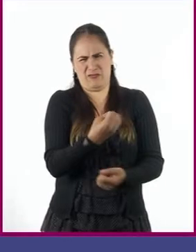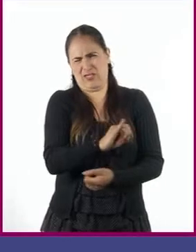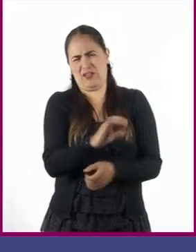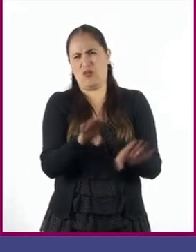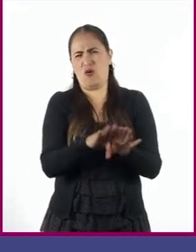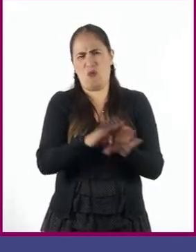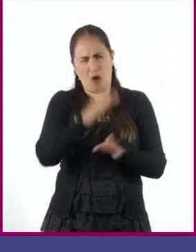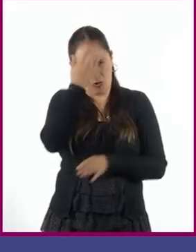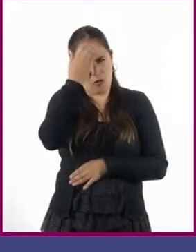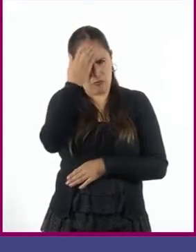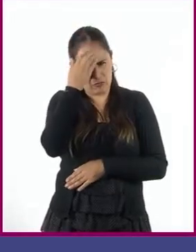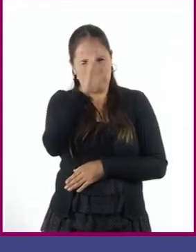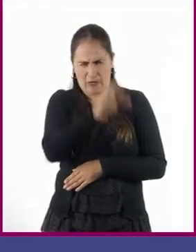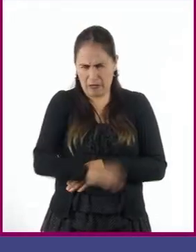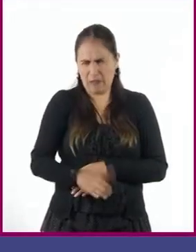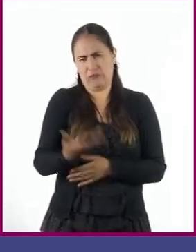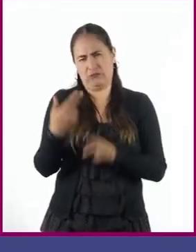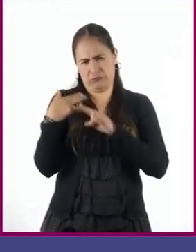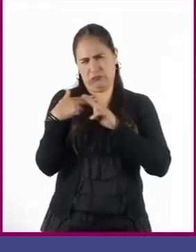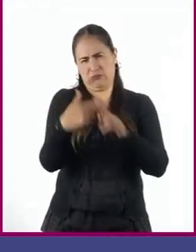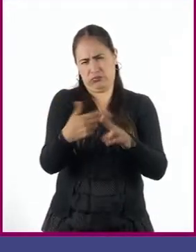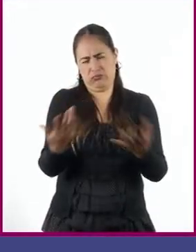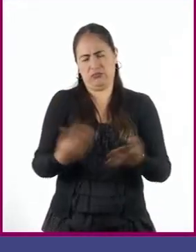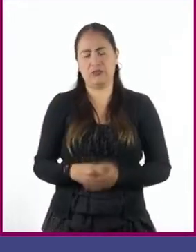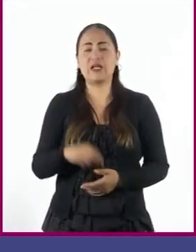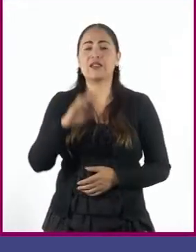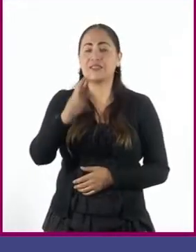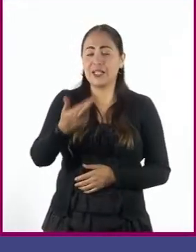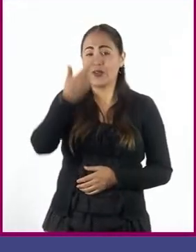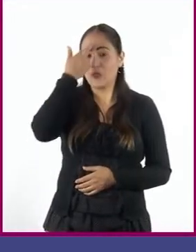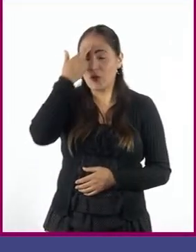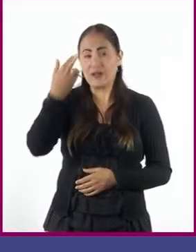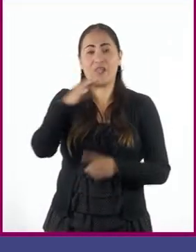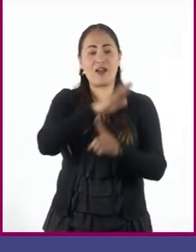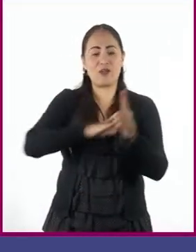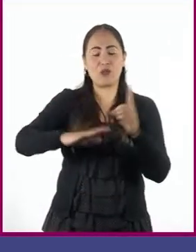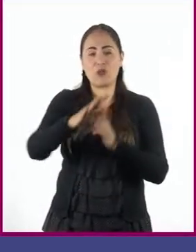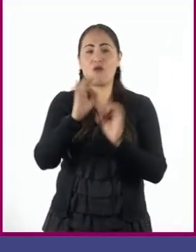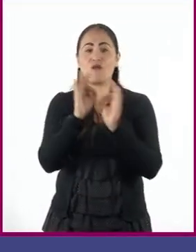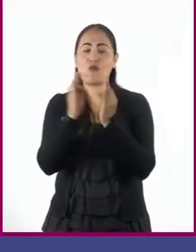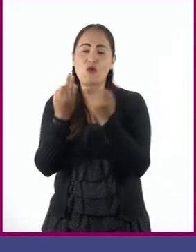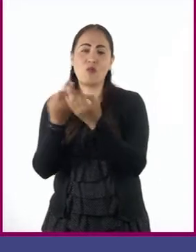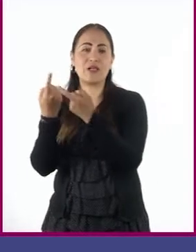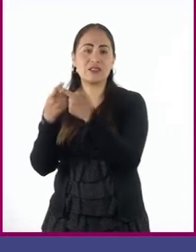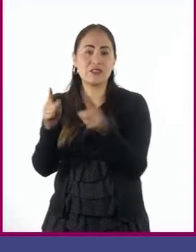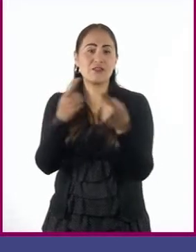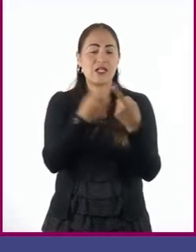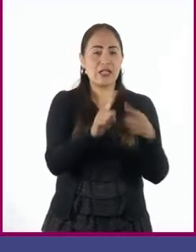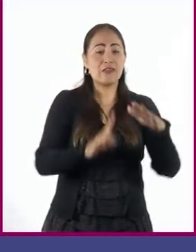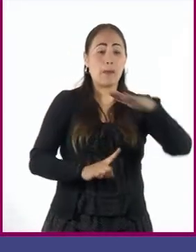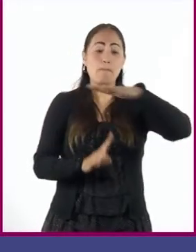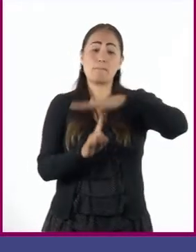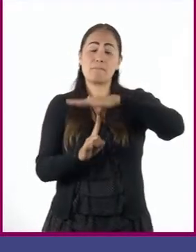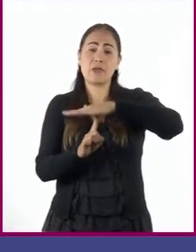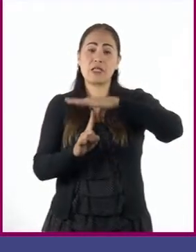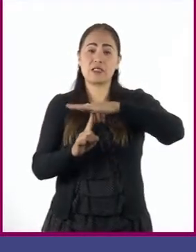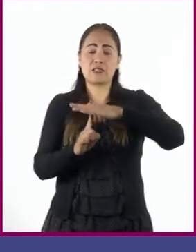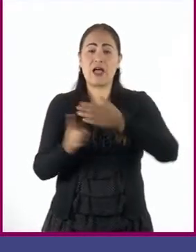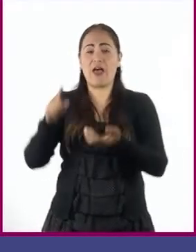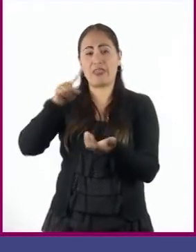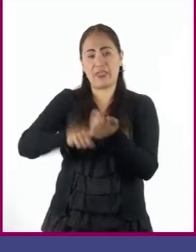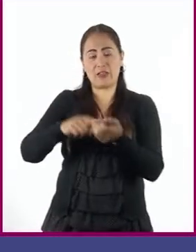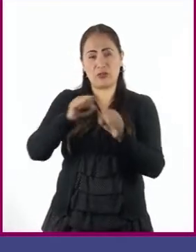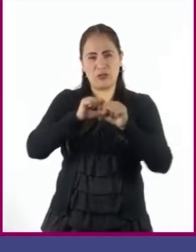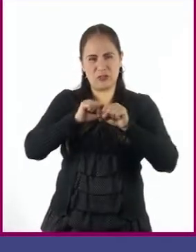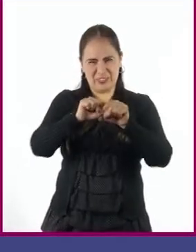Pero recuerda que dijimos que había distintas situaciones comunicativas. Una mesa redonda en el salón